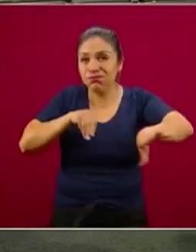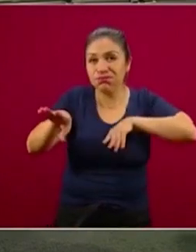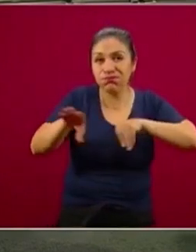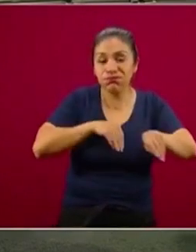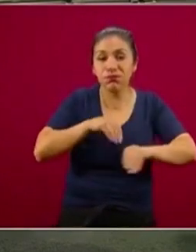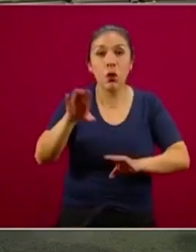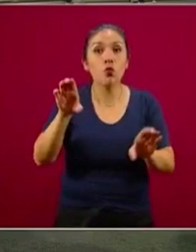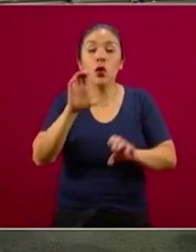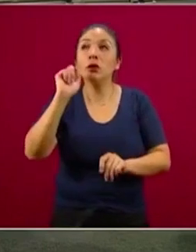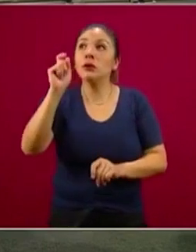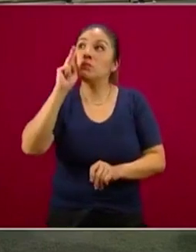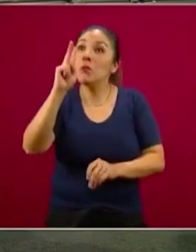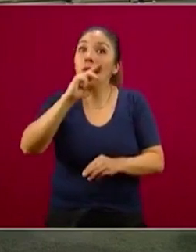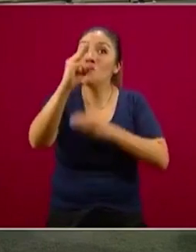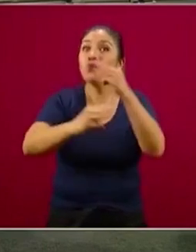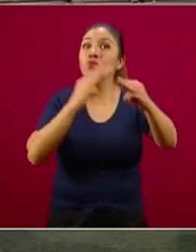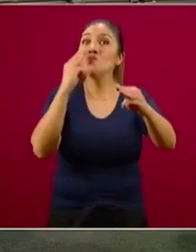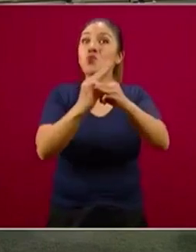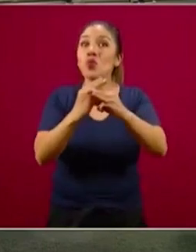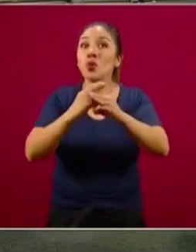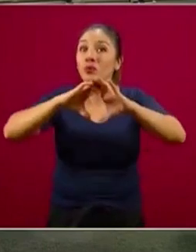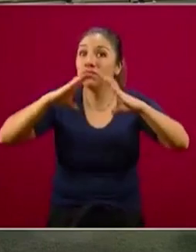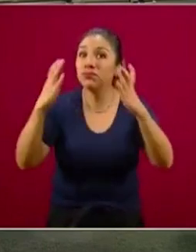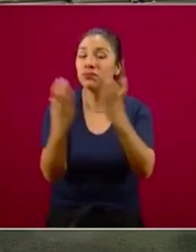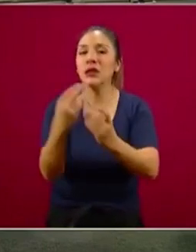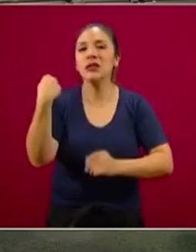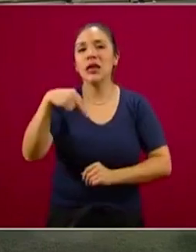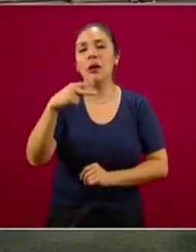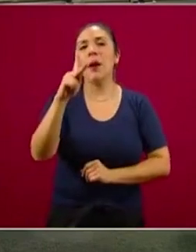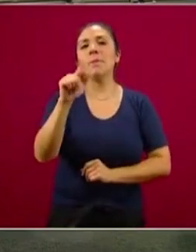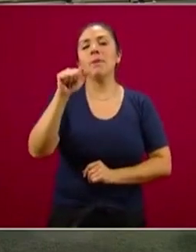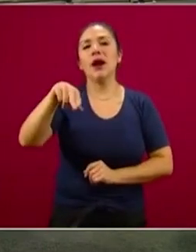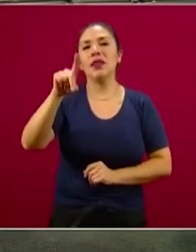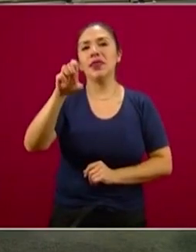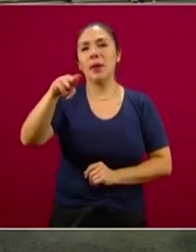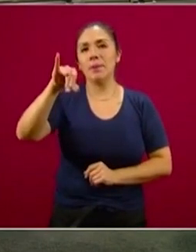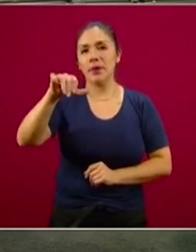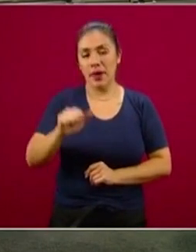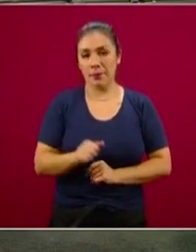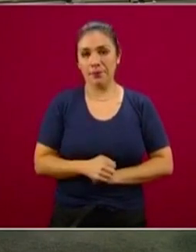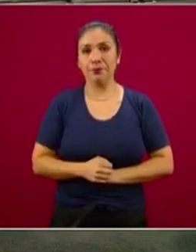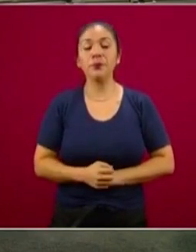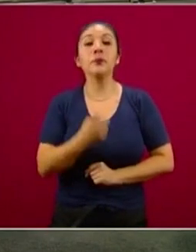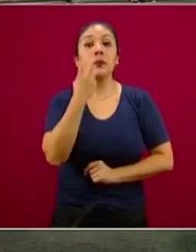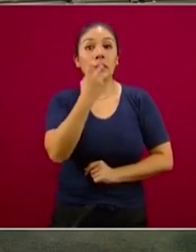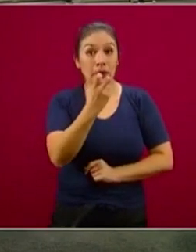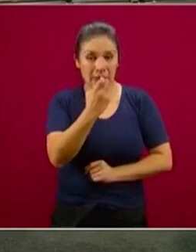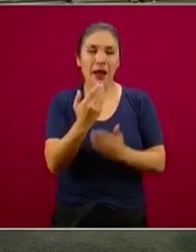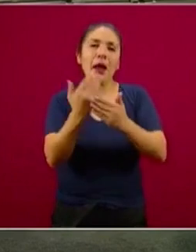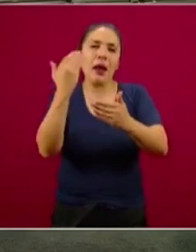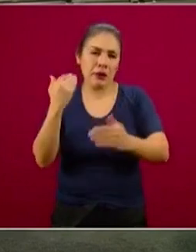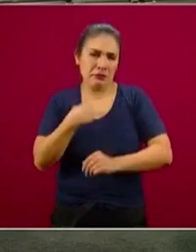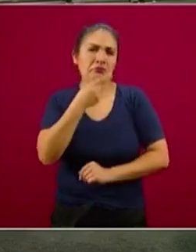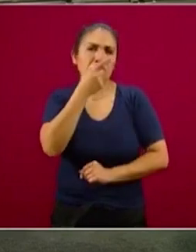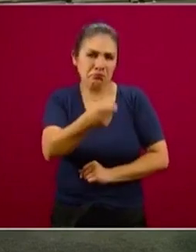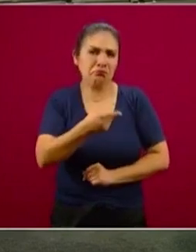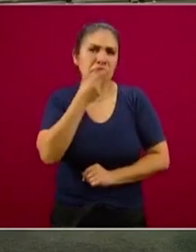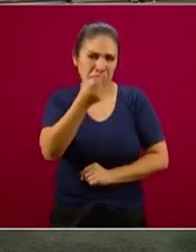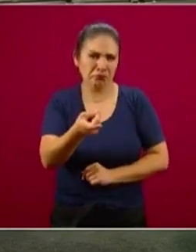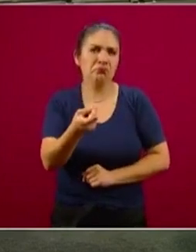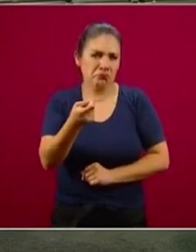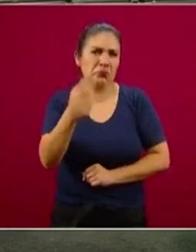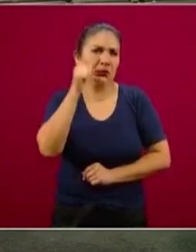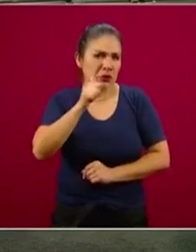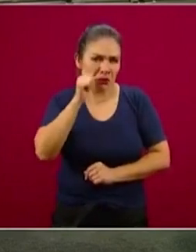esta es de interés global y entonces se llama pandemia. Estas intervenciones, como también hemos comentado, creo que casi